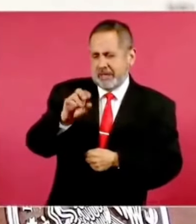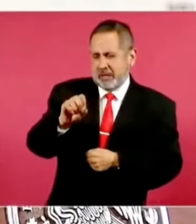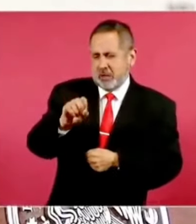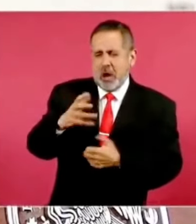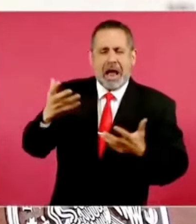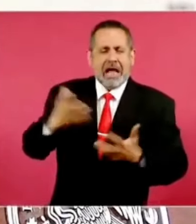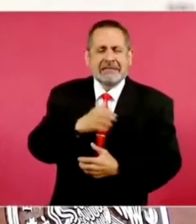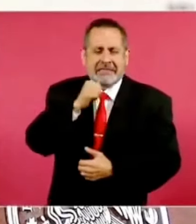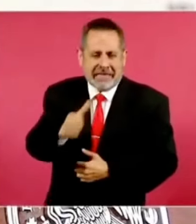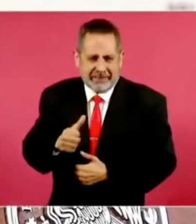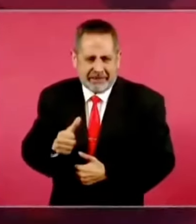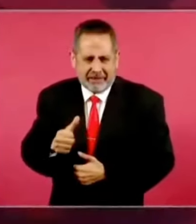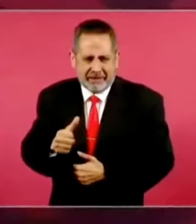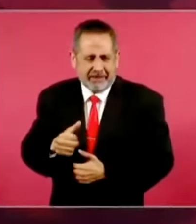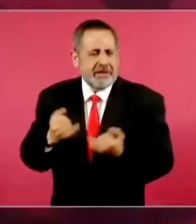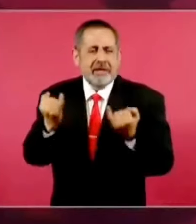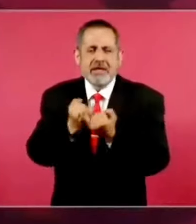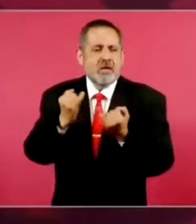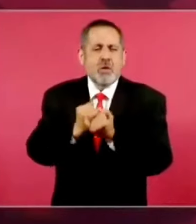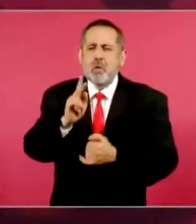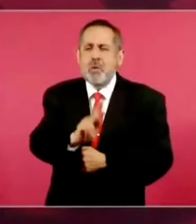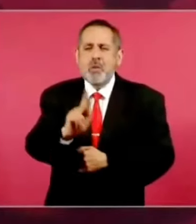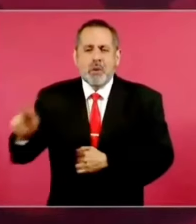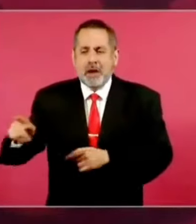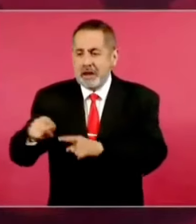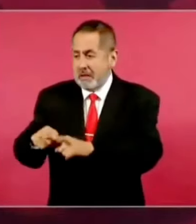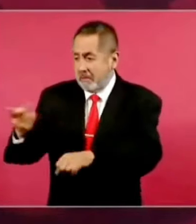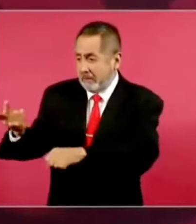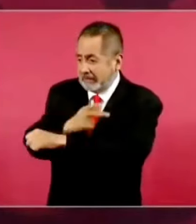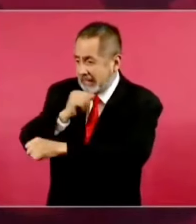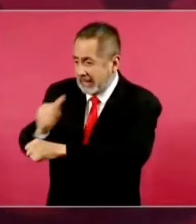nos hacen lo que el viento a Juárez.